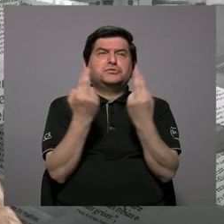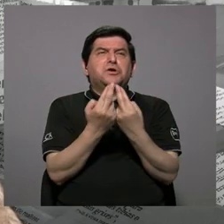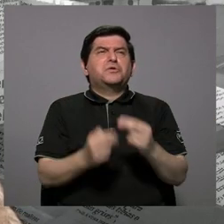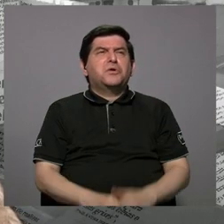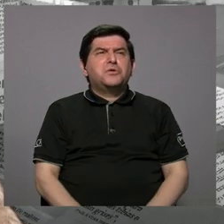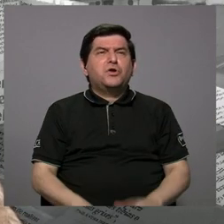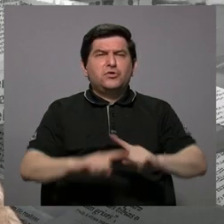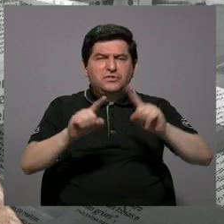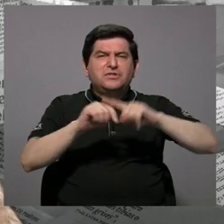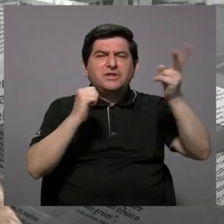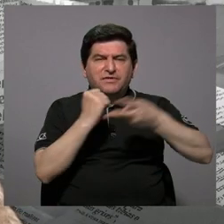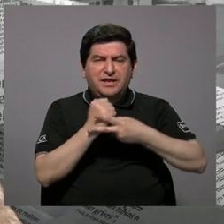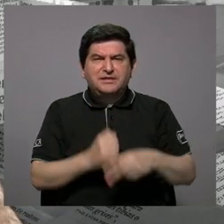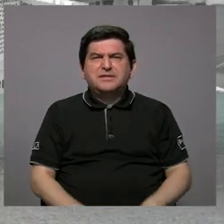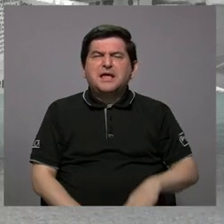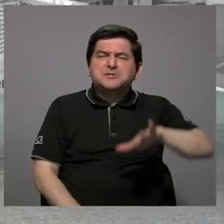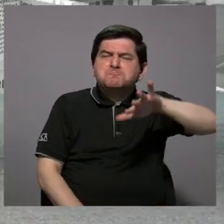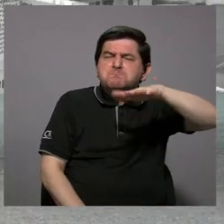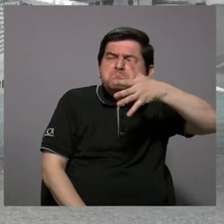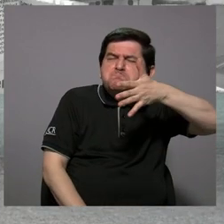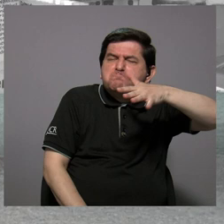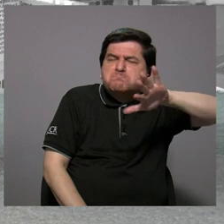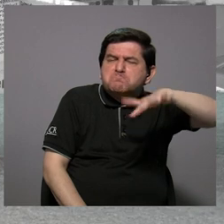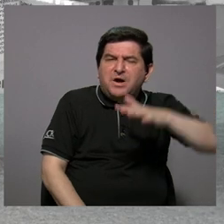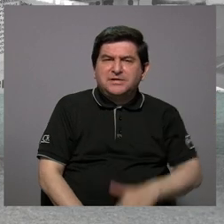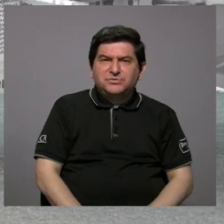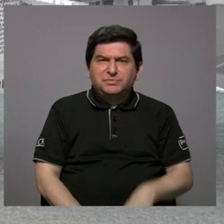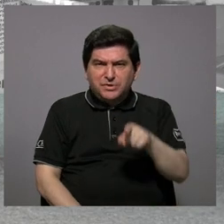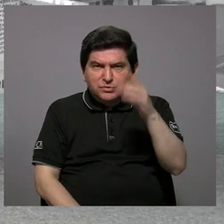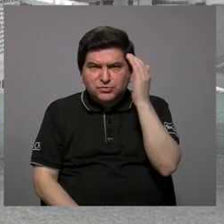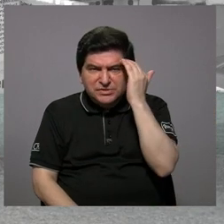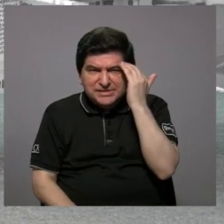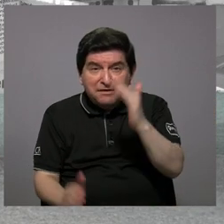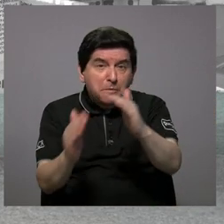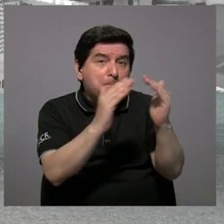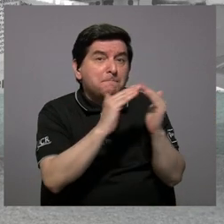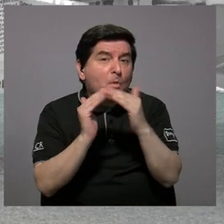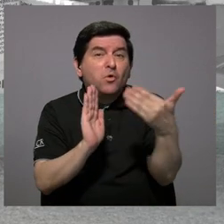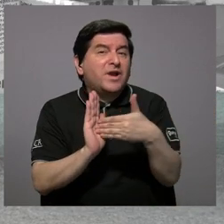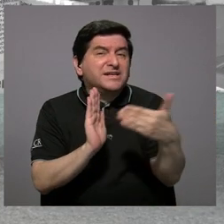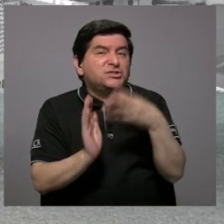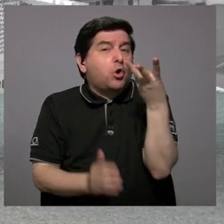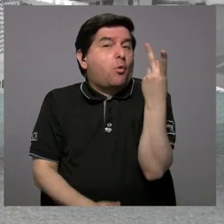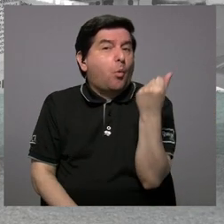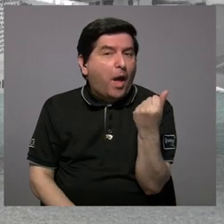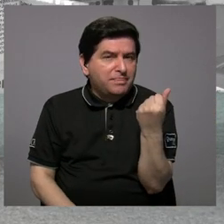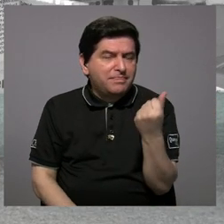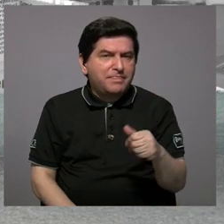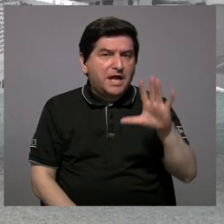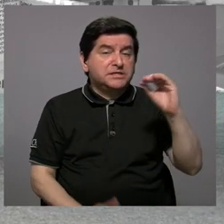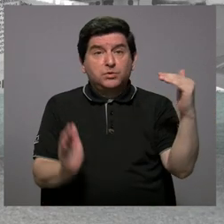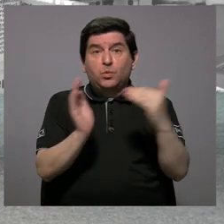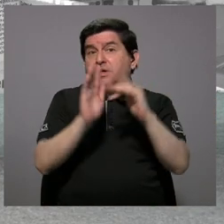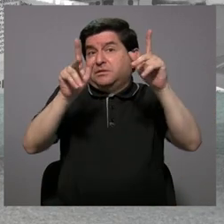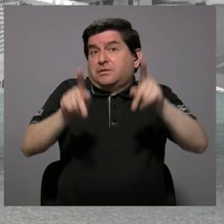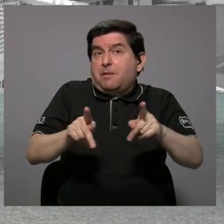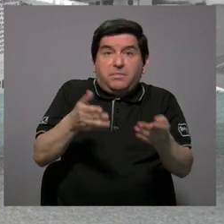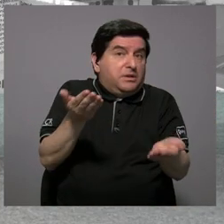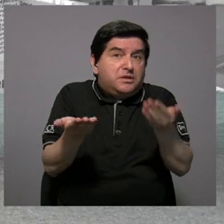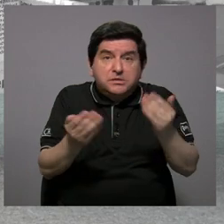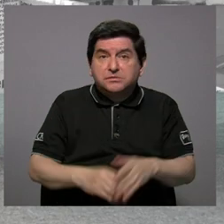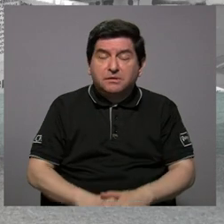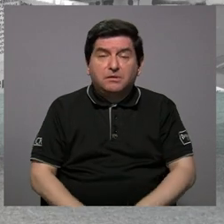cuantas veces. Pero con más o menos, ¿tiene idea de a cuánta población afecta? Son 50 mil personas,